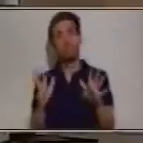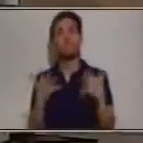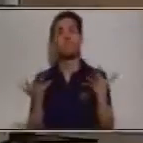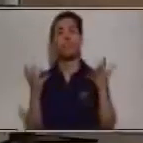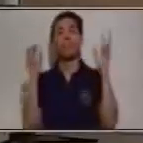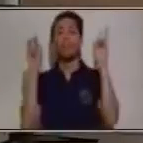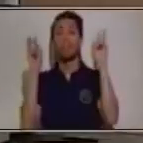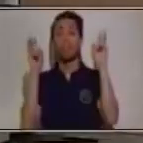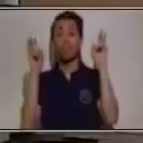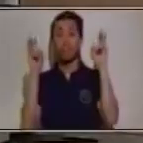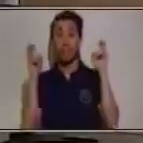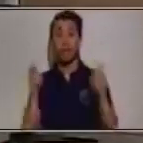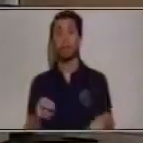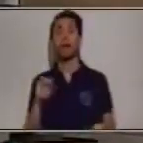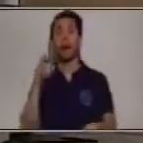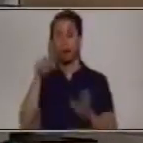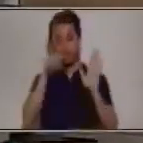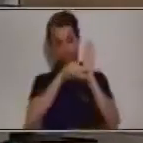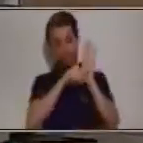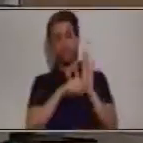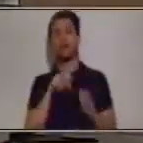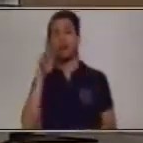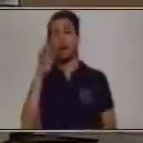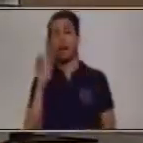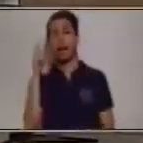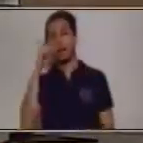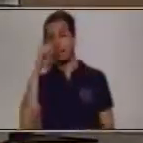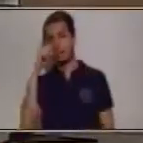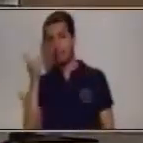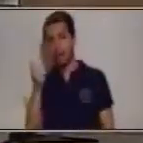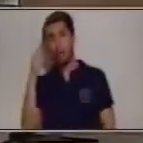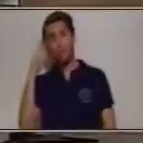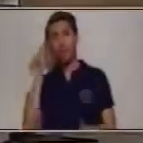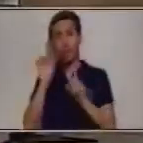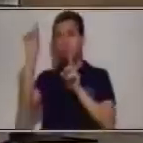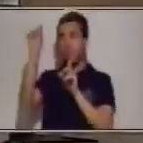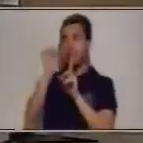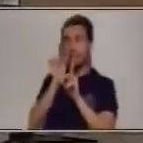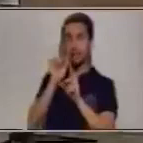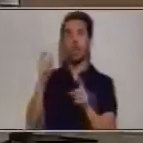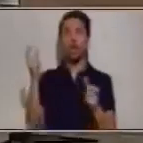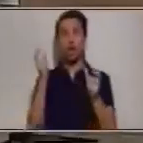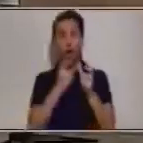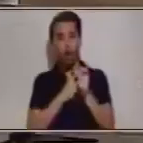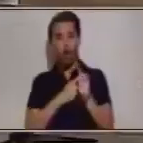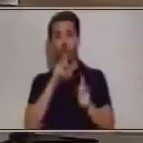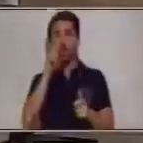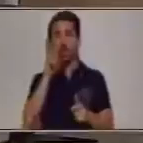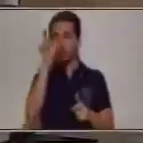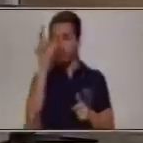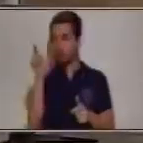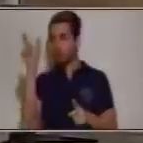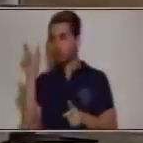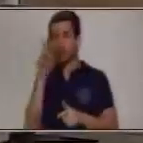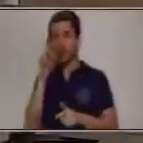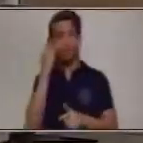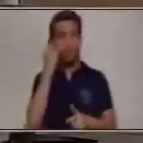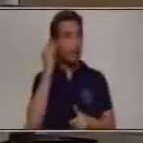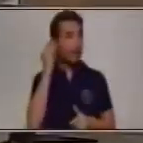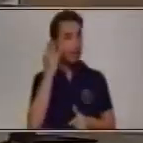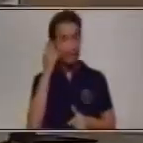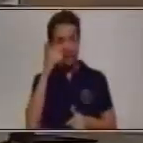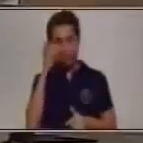el tema Resta, prestando, con dos dígitos y tres dígitos del área de Matemática